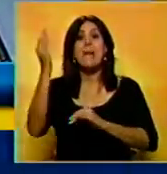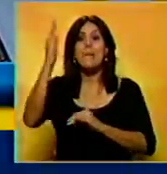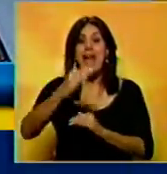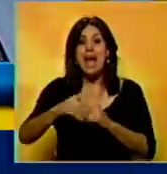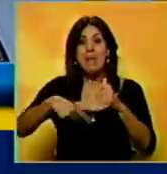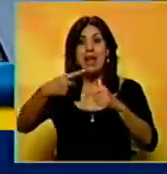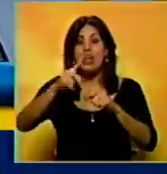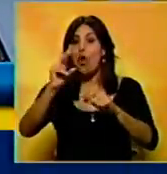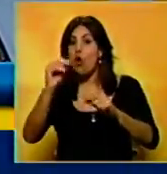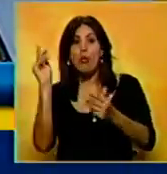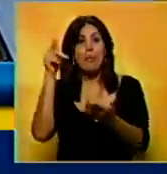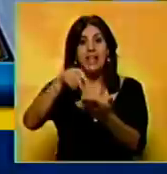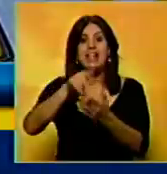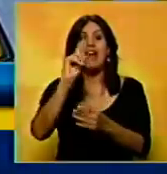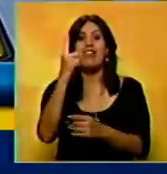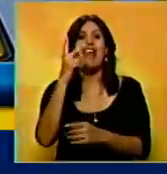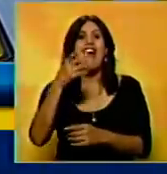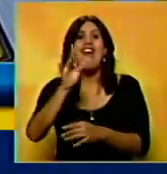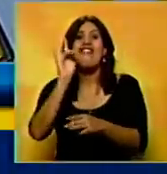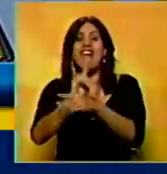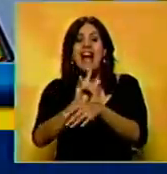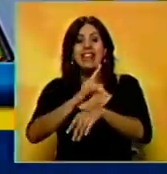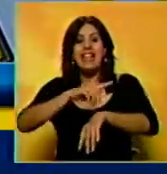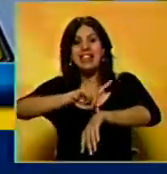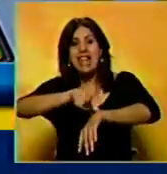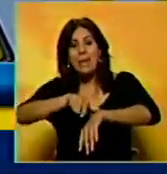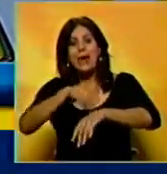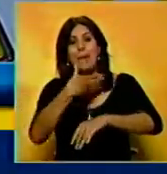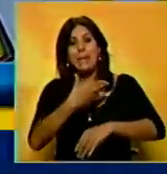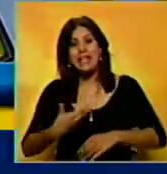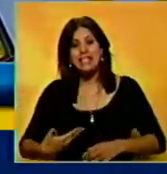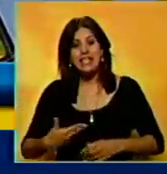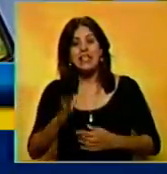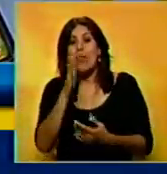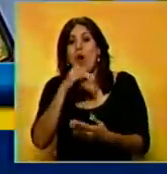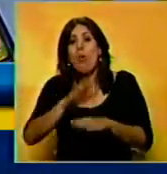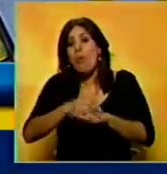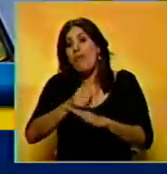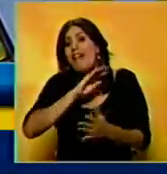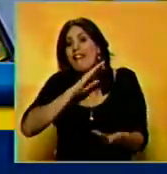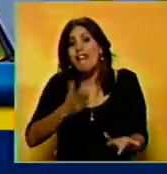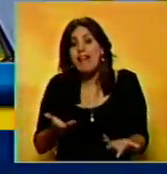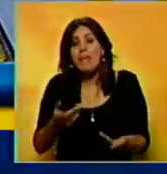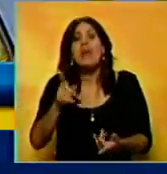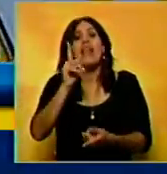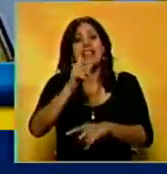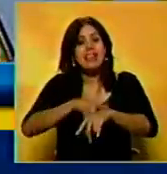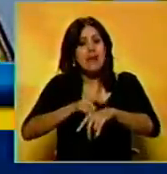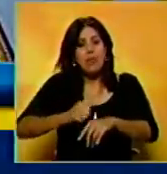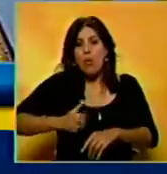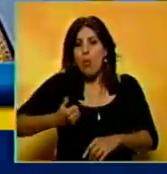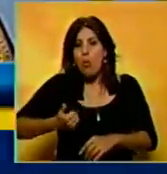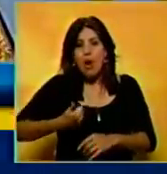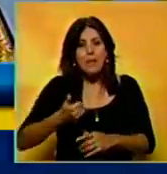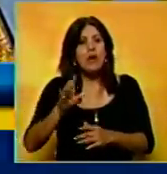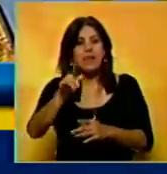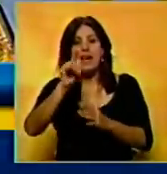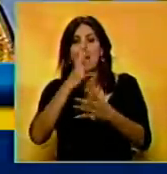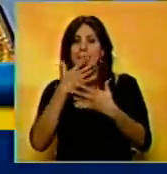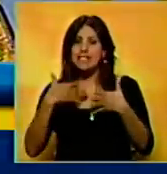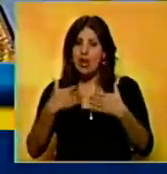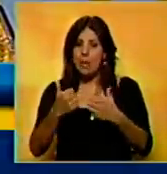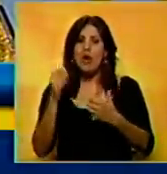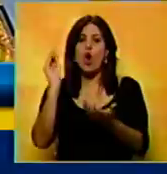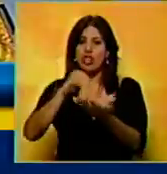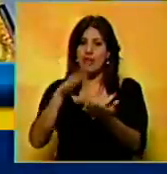venga mañana o no, que lo que hay es una falta temporal del presidente de la república debido a su enfermedad, que él tiene el tiempo que quiera para mejorarse y para